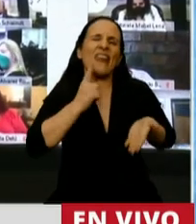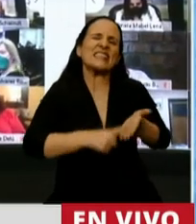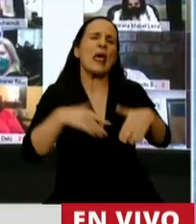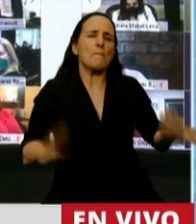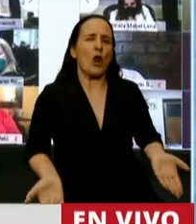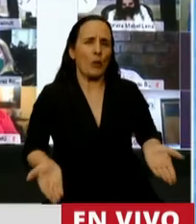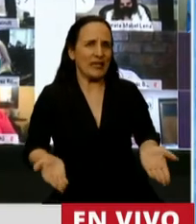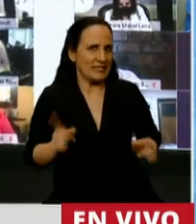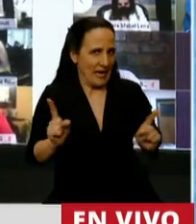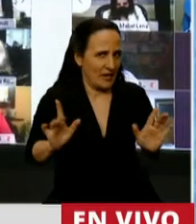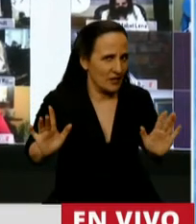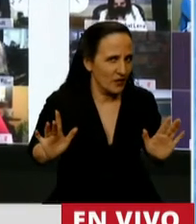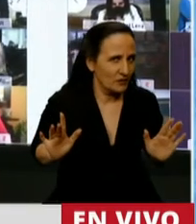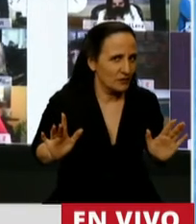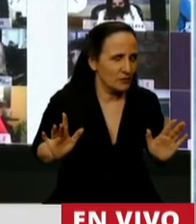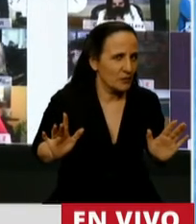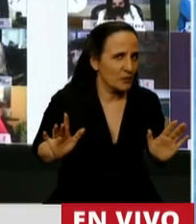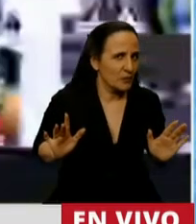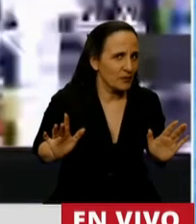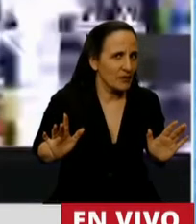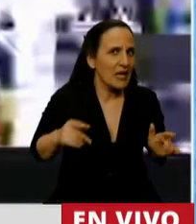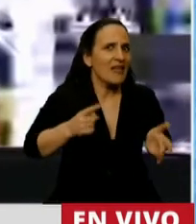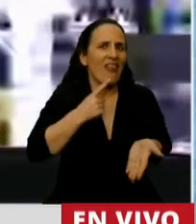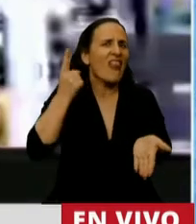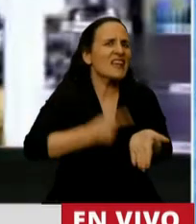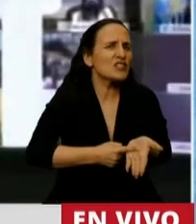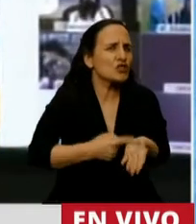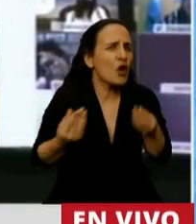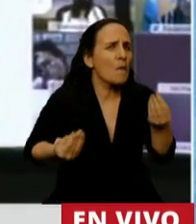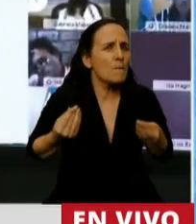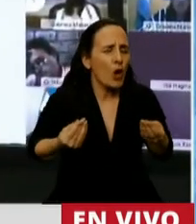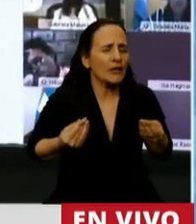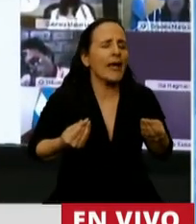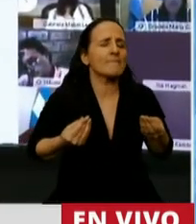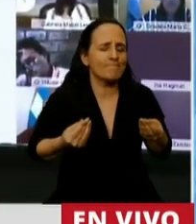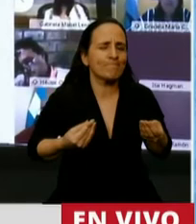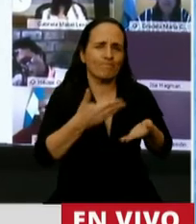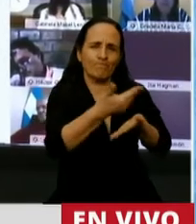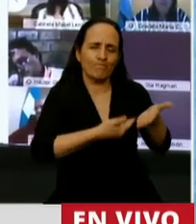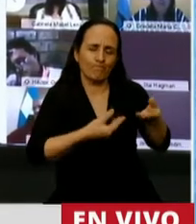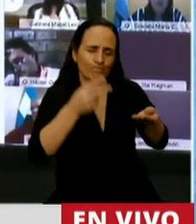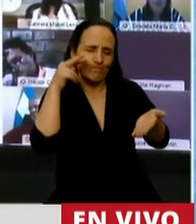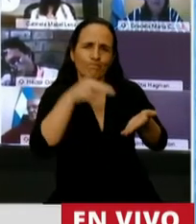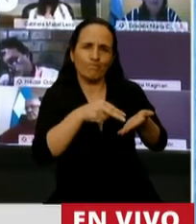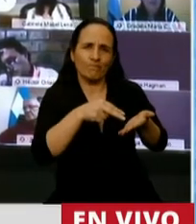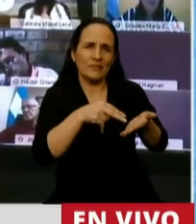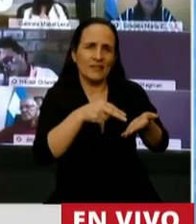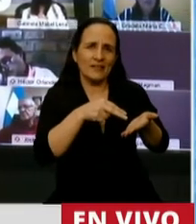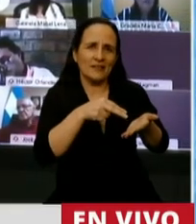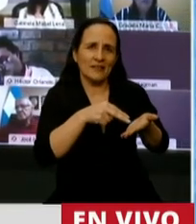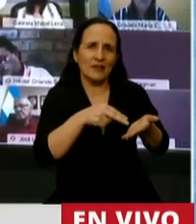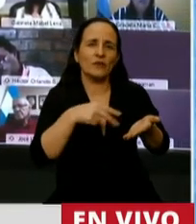tampoco pragmática. Es una atención que refiere a la lectura explícita de que tenemos vocación de ayudar,